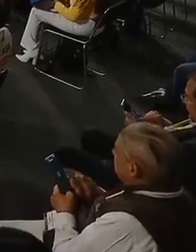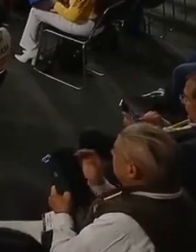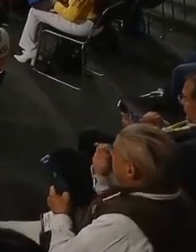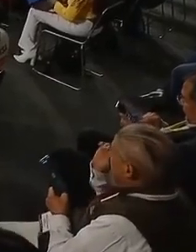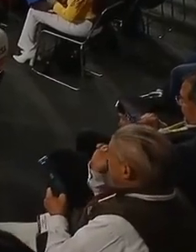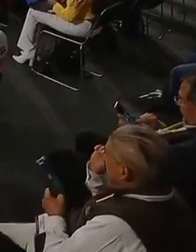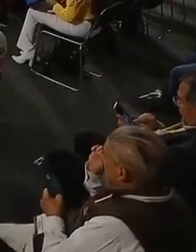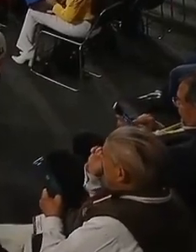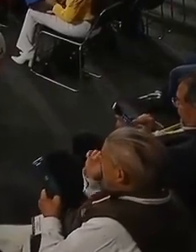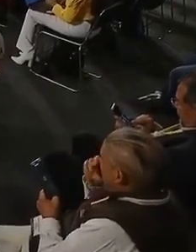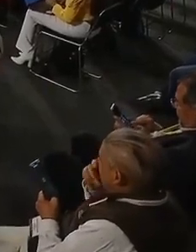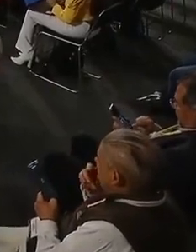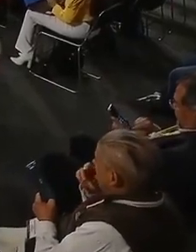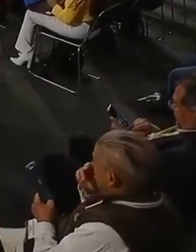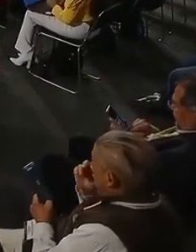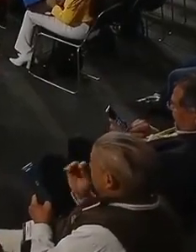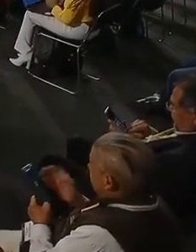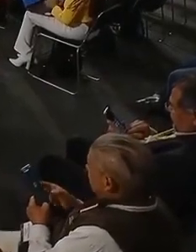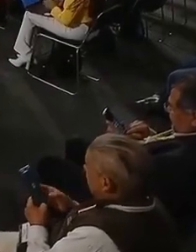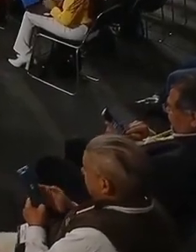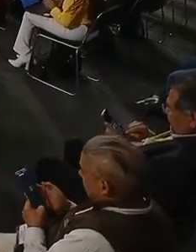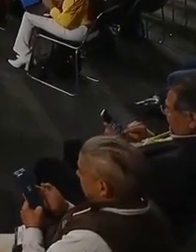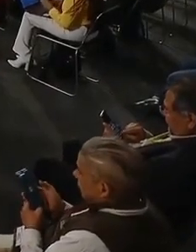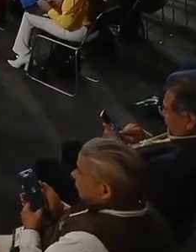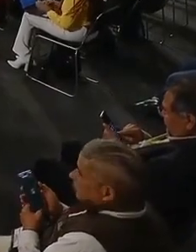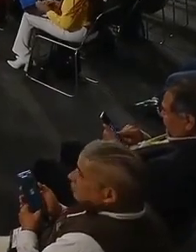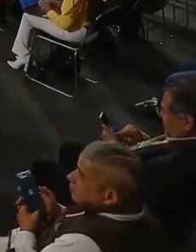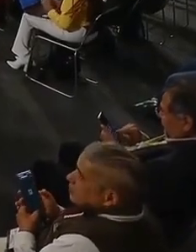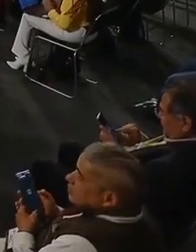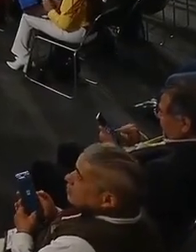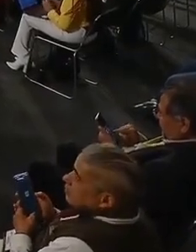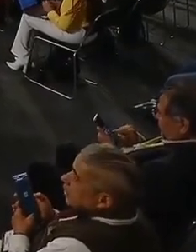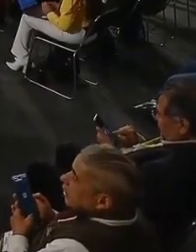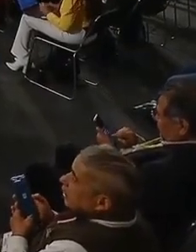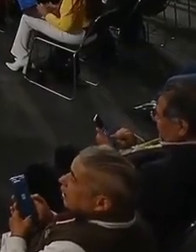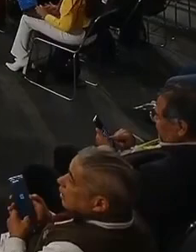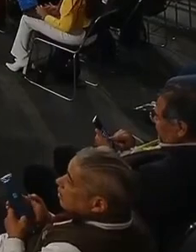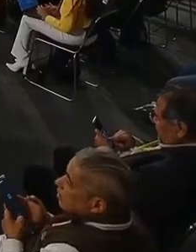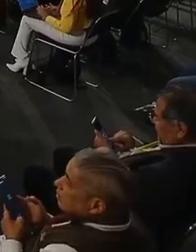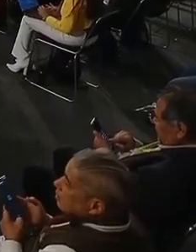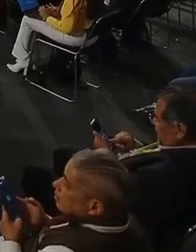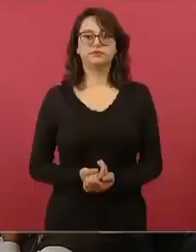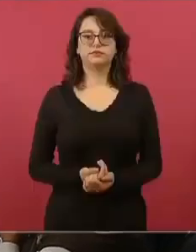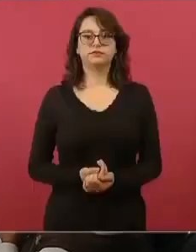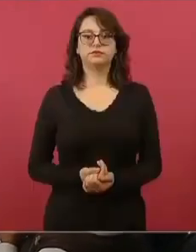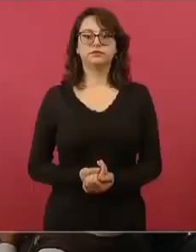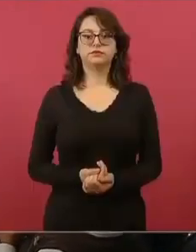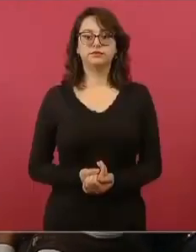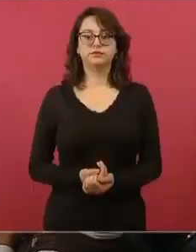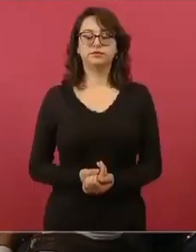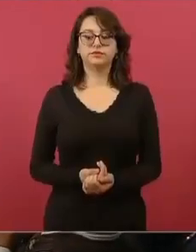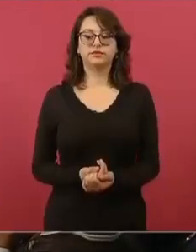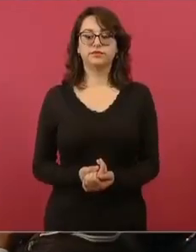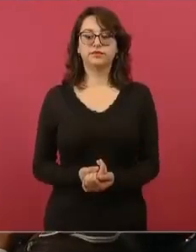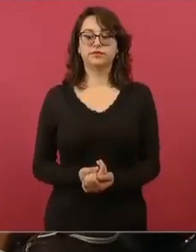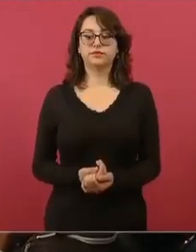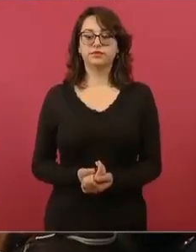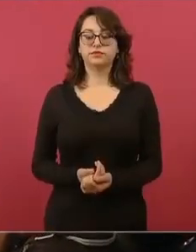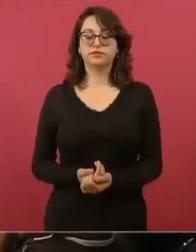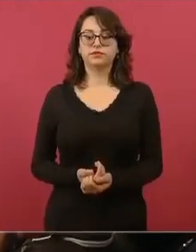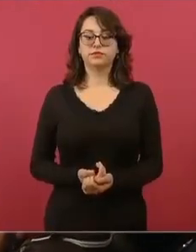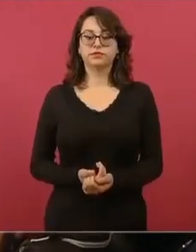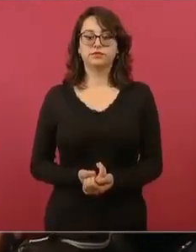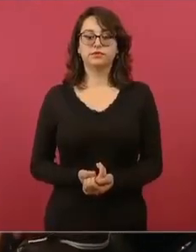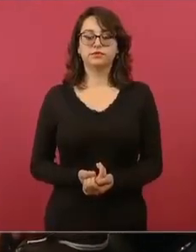Bueno, pues vamos a informar, hoy es miércoles y vamos